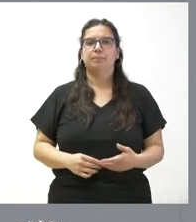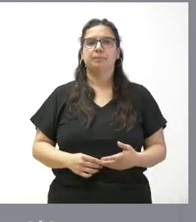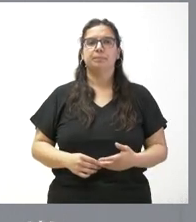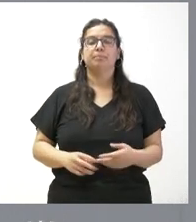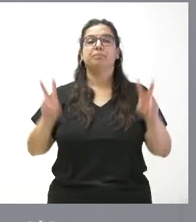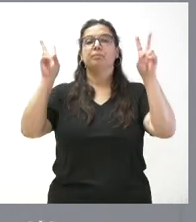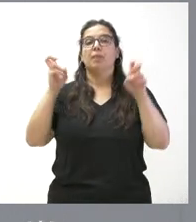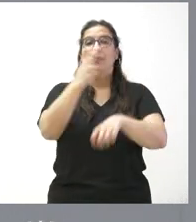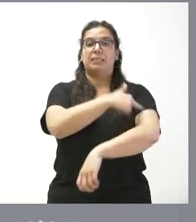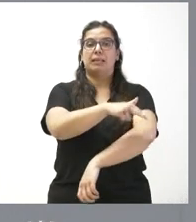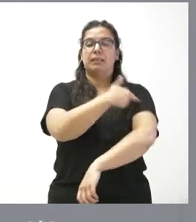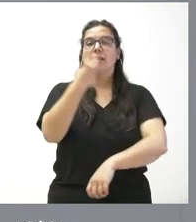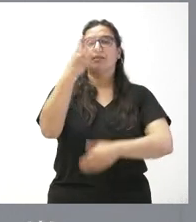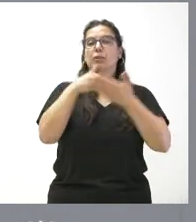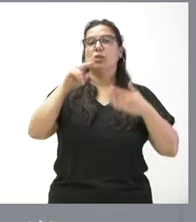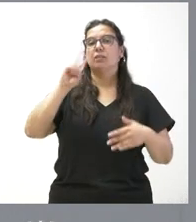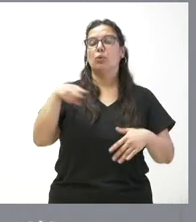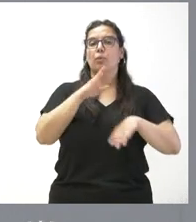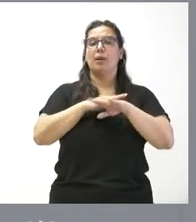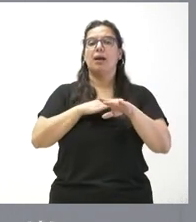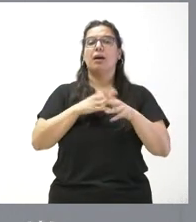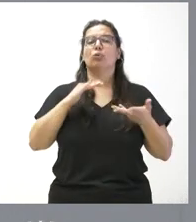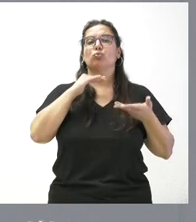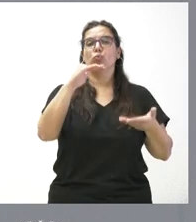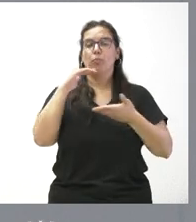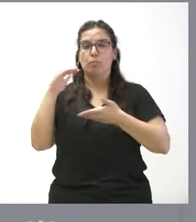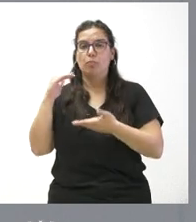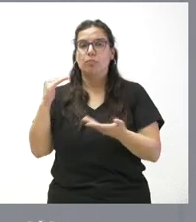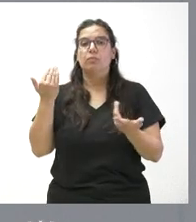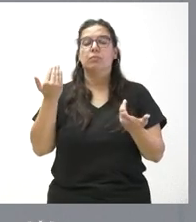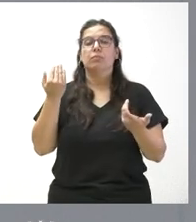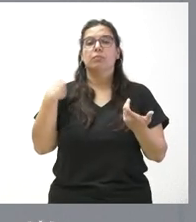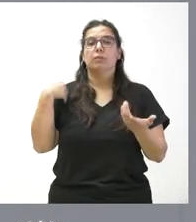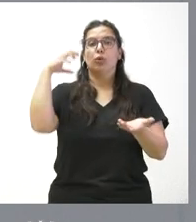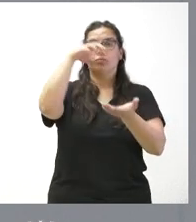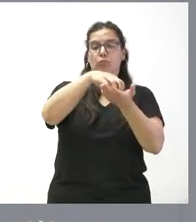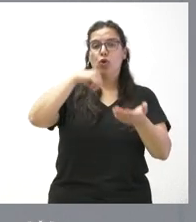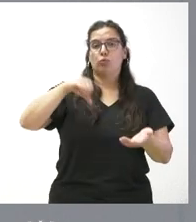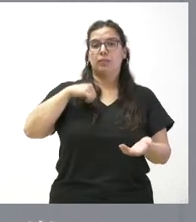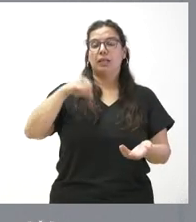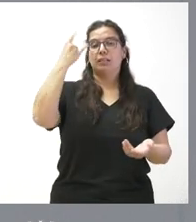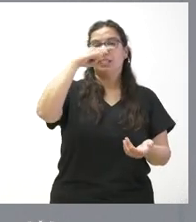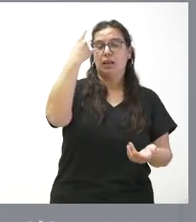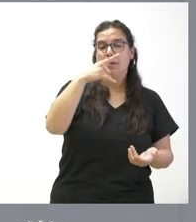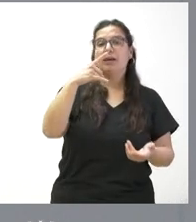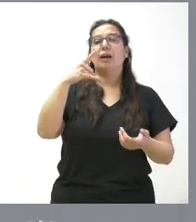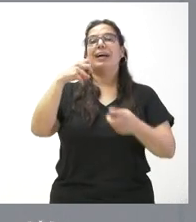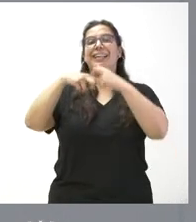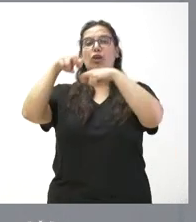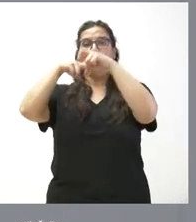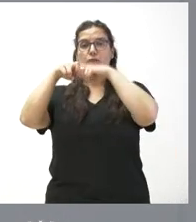En materia sanitaria, 3 millones de euros para suministros en el Complejo Asistencial de Salamanca y en el Complejo Río Ortega